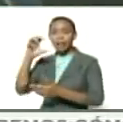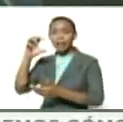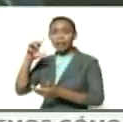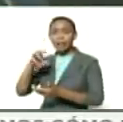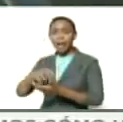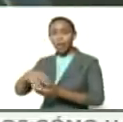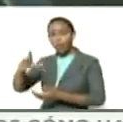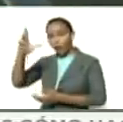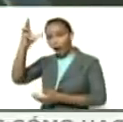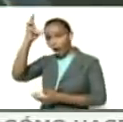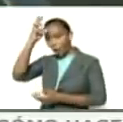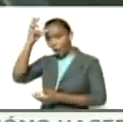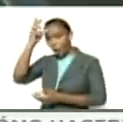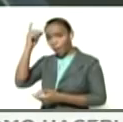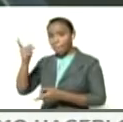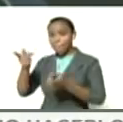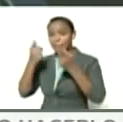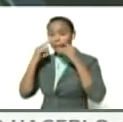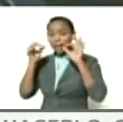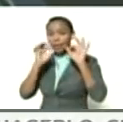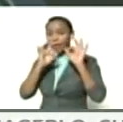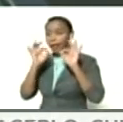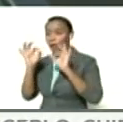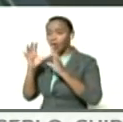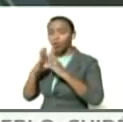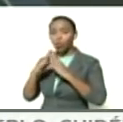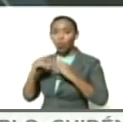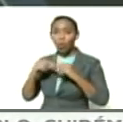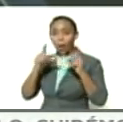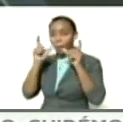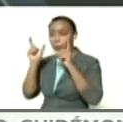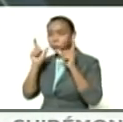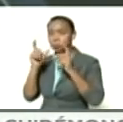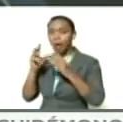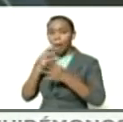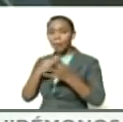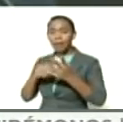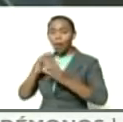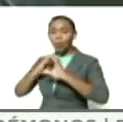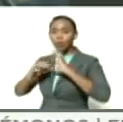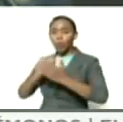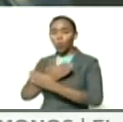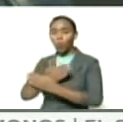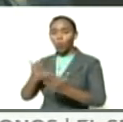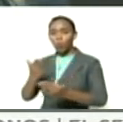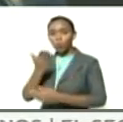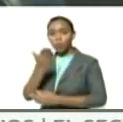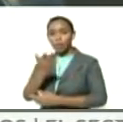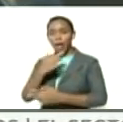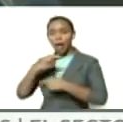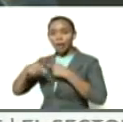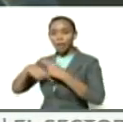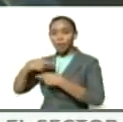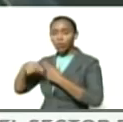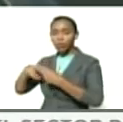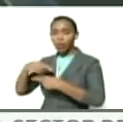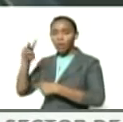falcón pendiente de toda mala materia comunicacional a la orden de usted y por supuesto la revolución